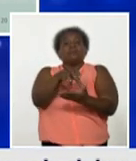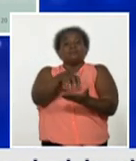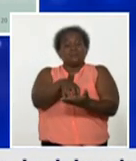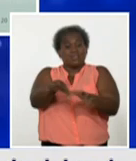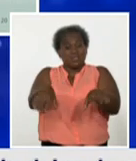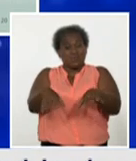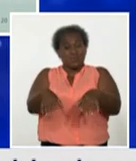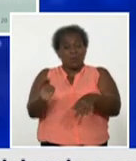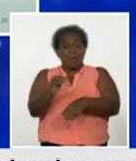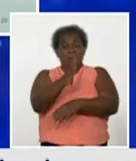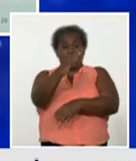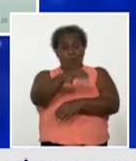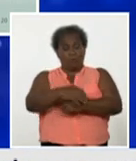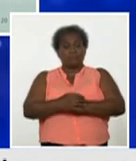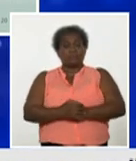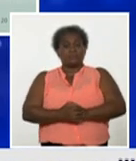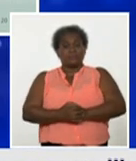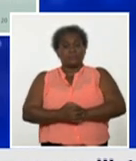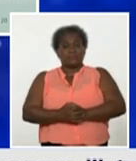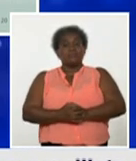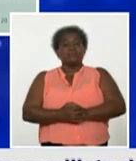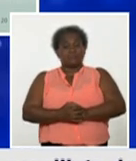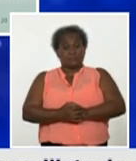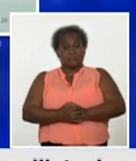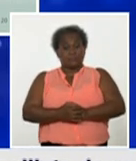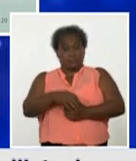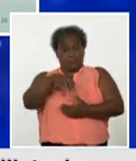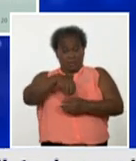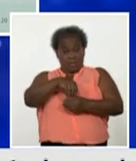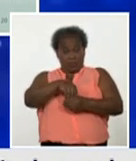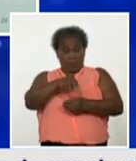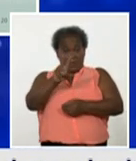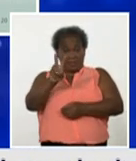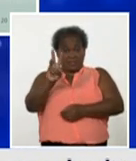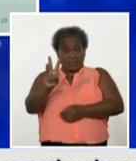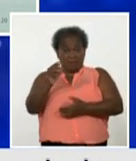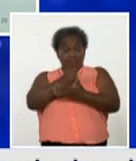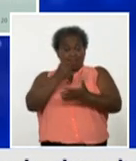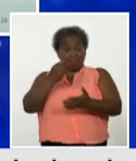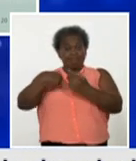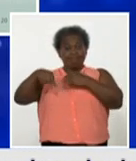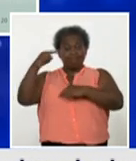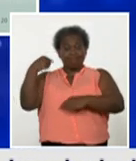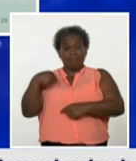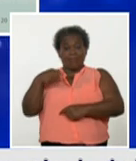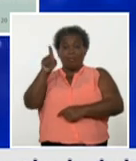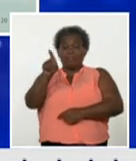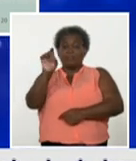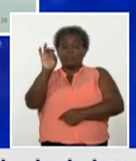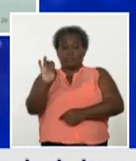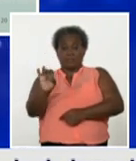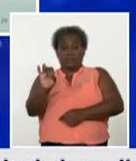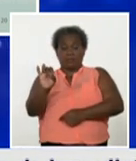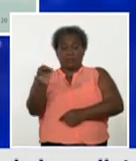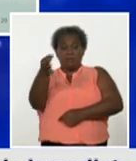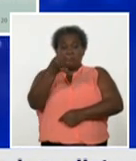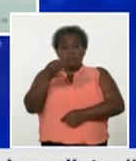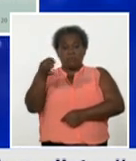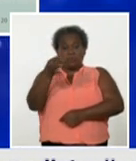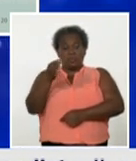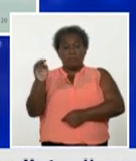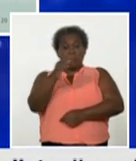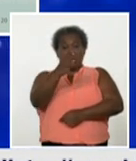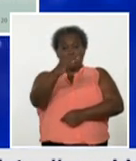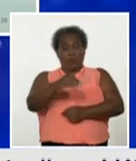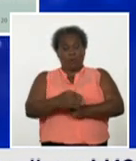baracoa y de hecho de los 23 diagnosticados ayer 17 son del municipio de baracoa